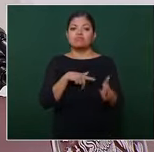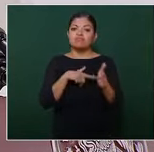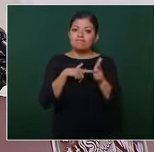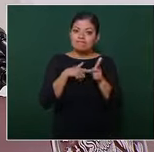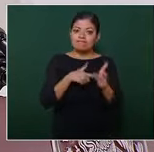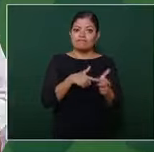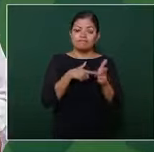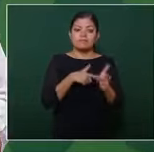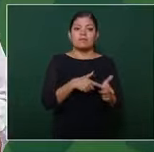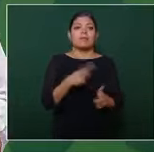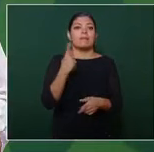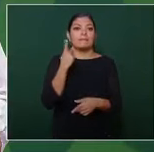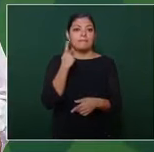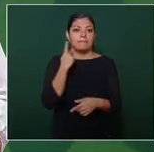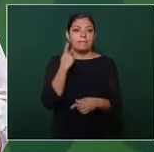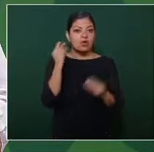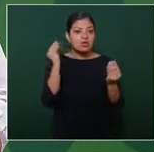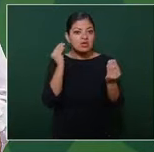entreguista